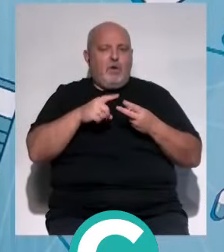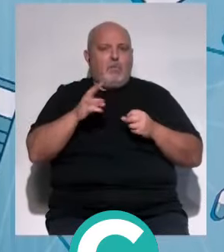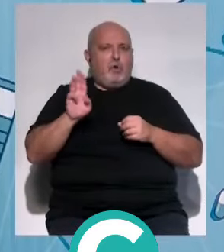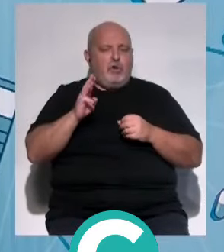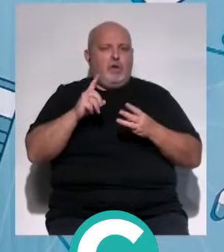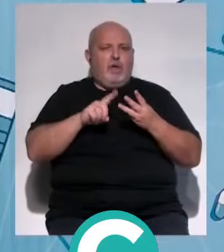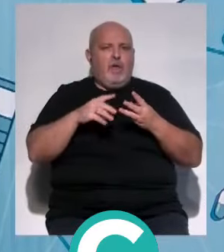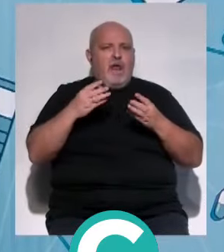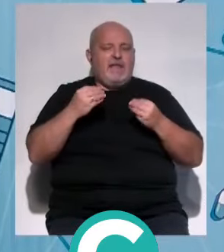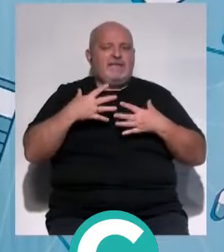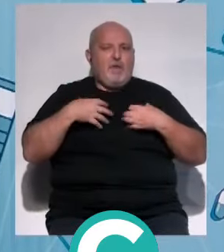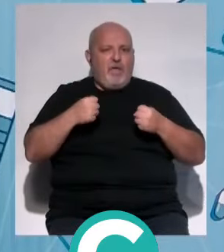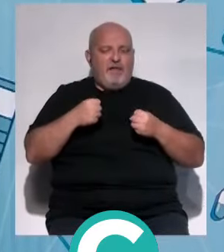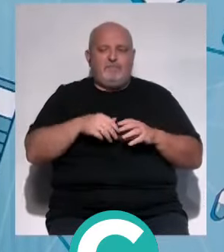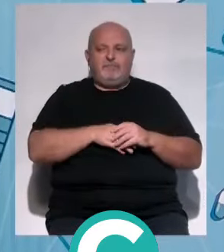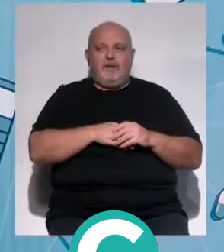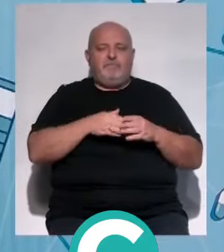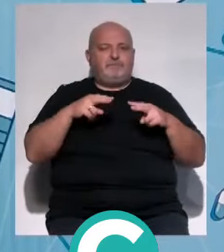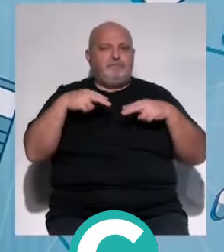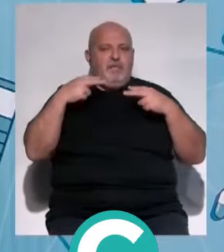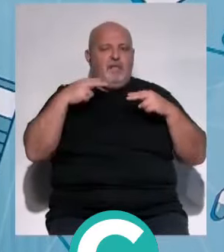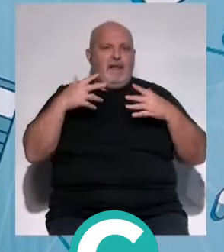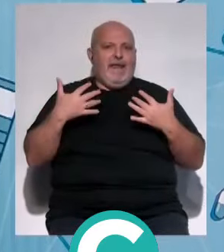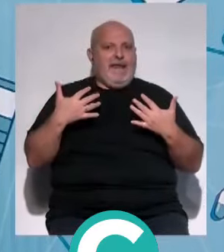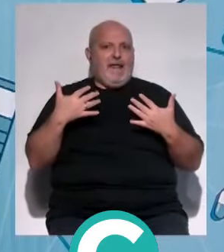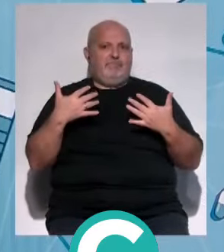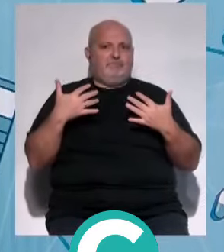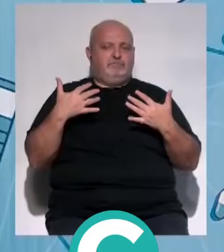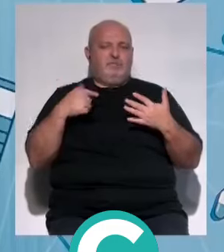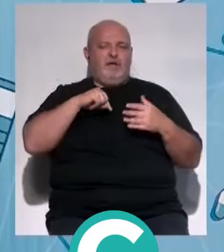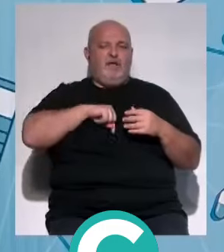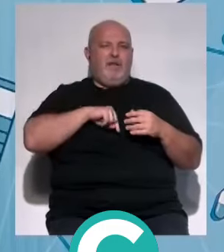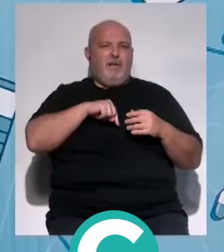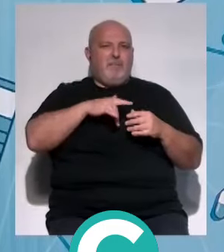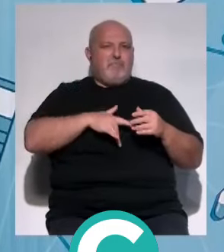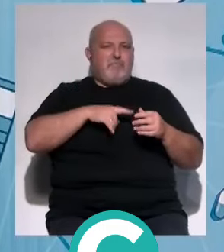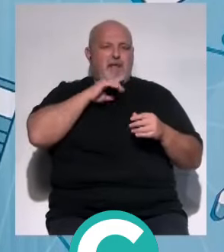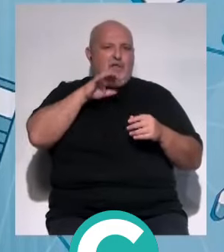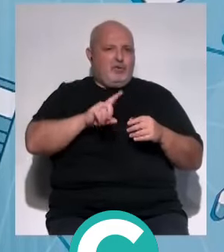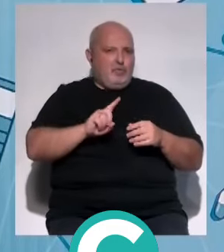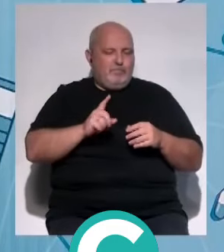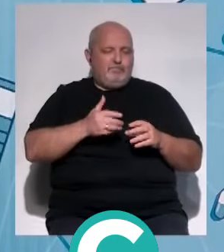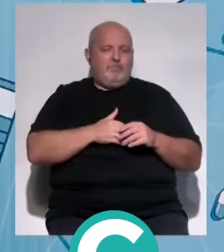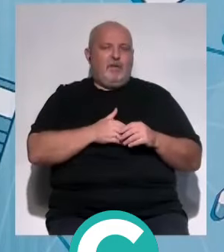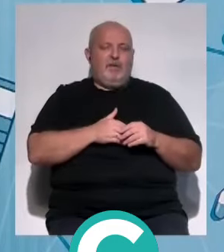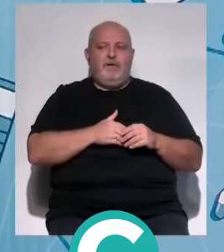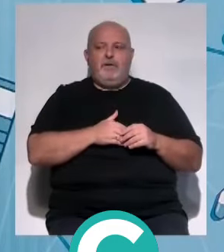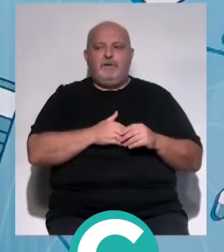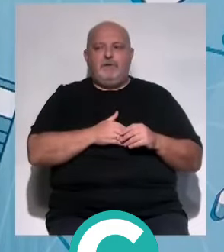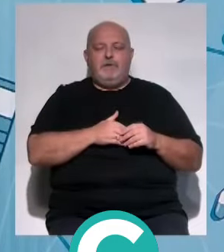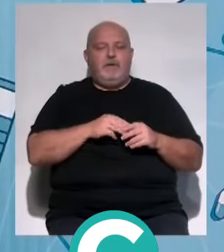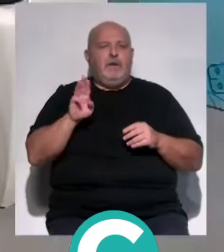proteína, mucha grasa saludable, cenas ligeras, por si tienes malas digestiones que no te hagan vomitar, poco más.